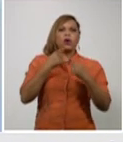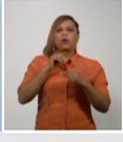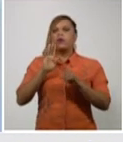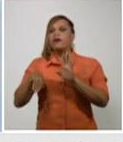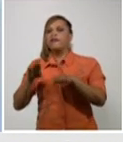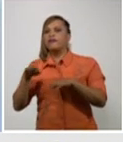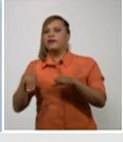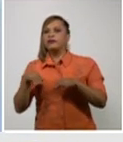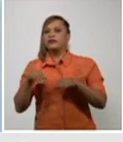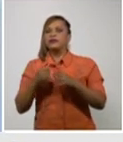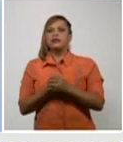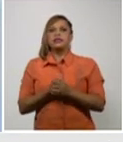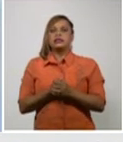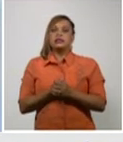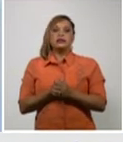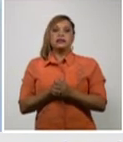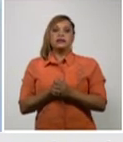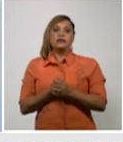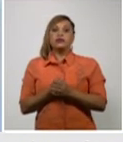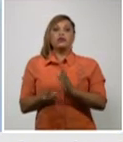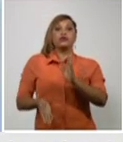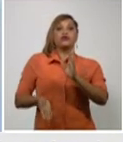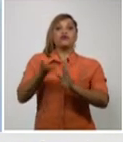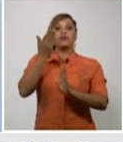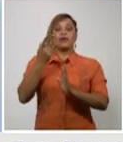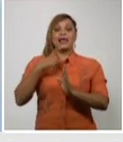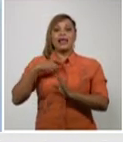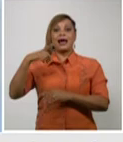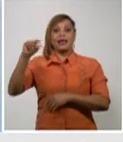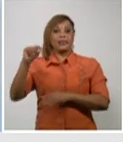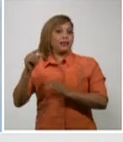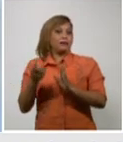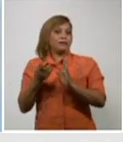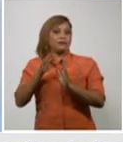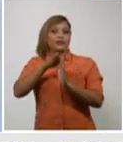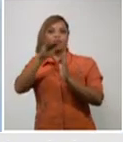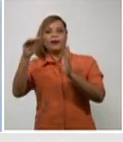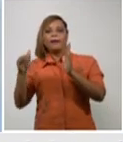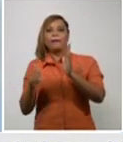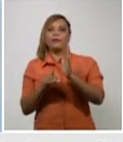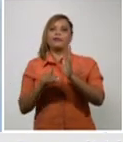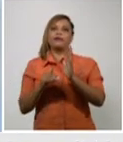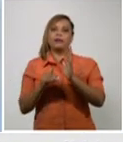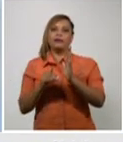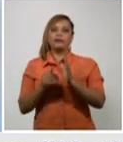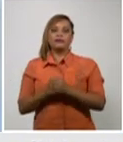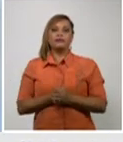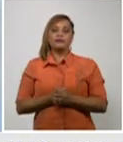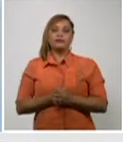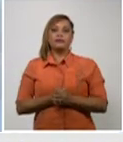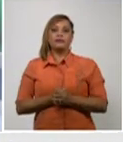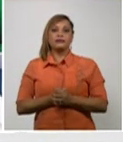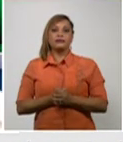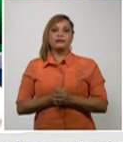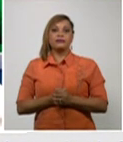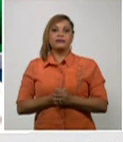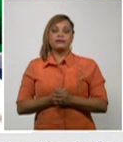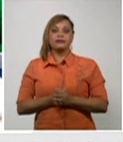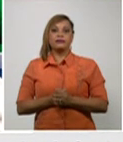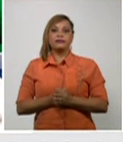no ser superior al número de altas pues se van quedando un número de pacientes activos que están ingresados.